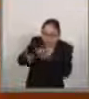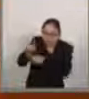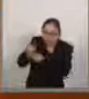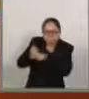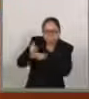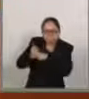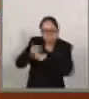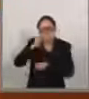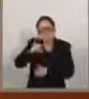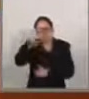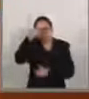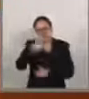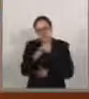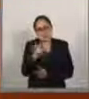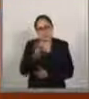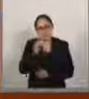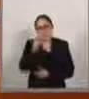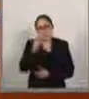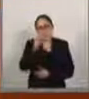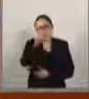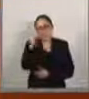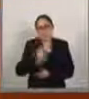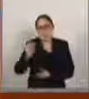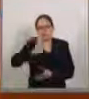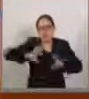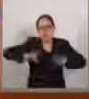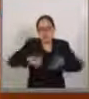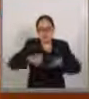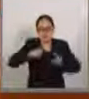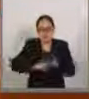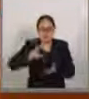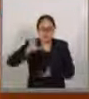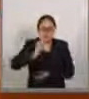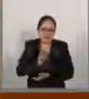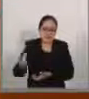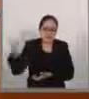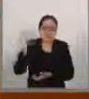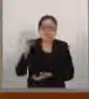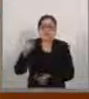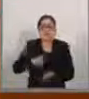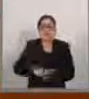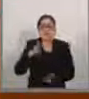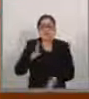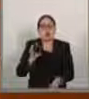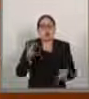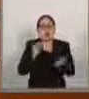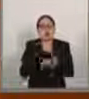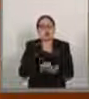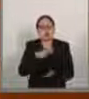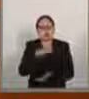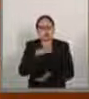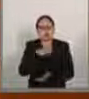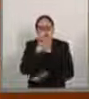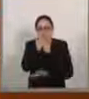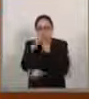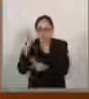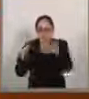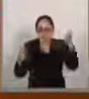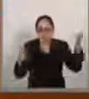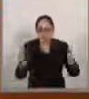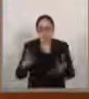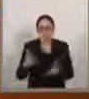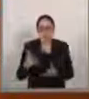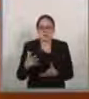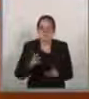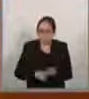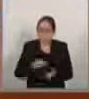del 70 por ciento de las comunidades rurales están justamente asentadas en selvas, en bosques. Y